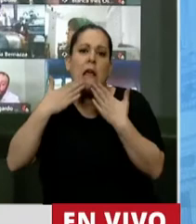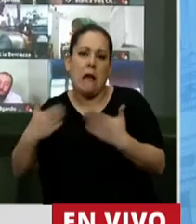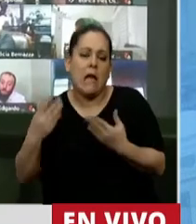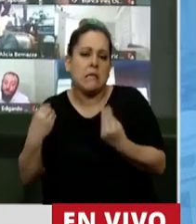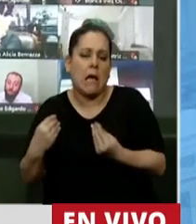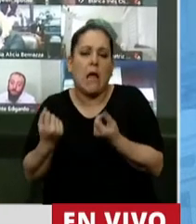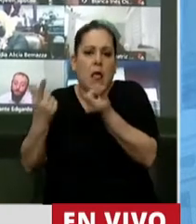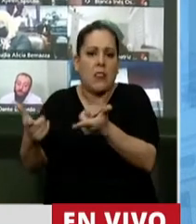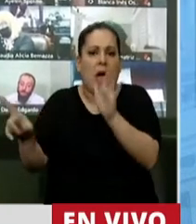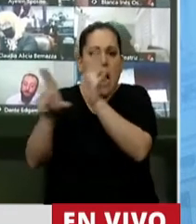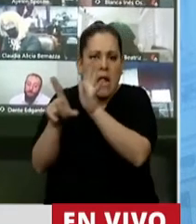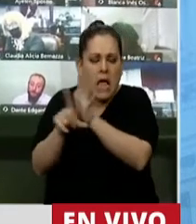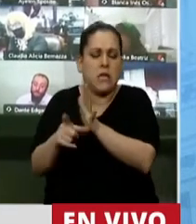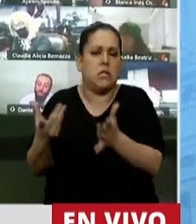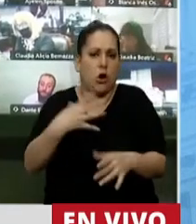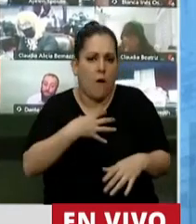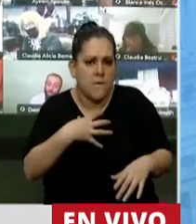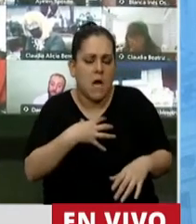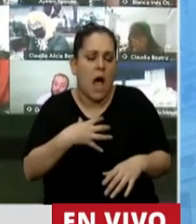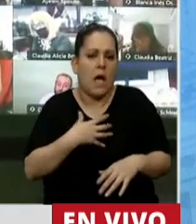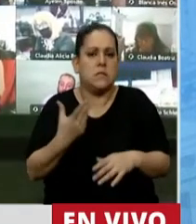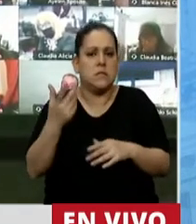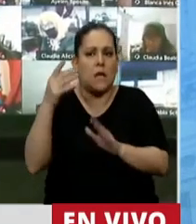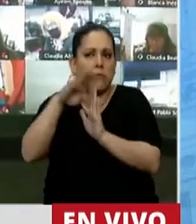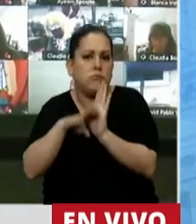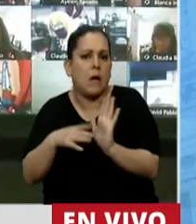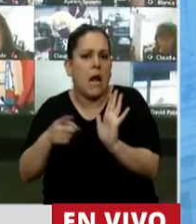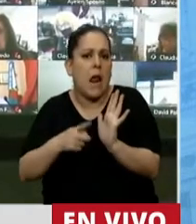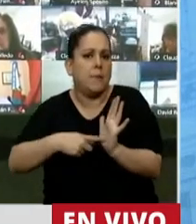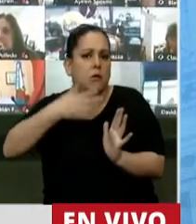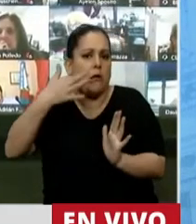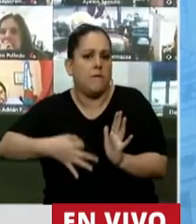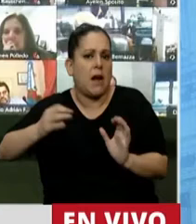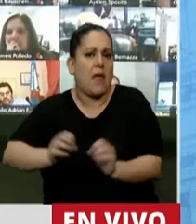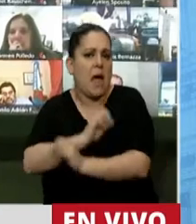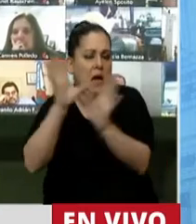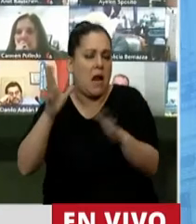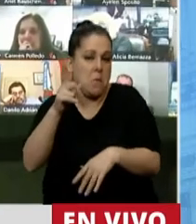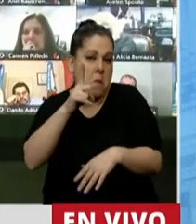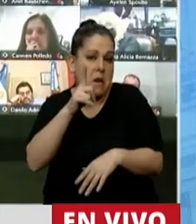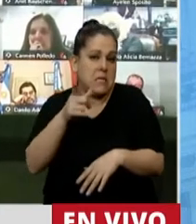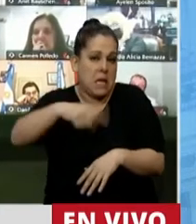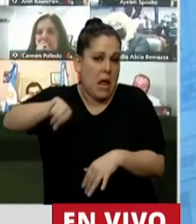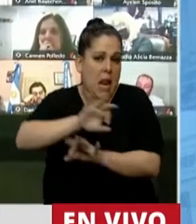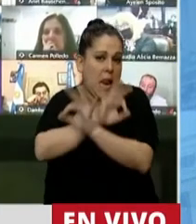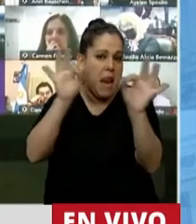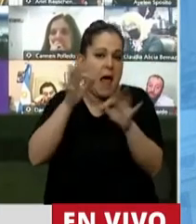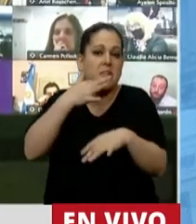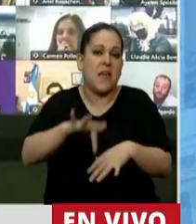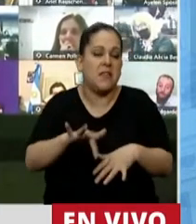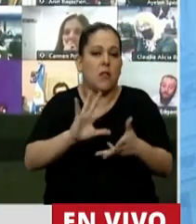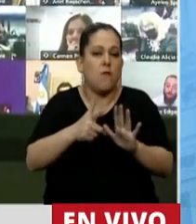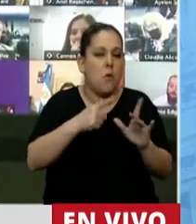que generen confianza, previsibilidad y reglas claras. Y yo no creo que nadie que entienda esta